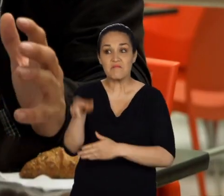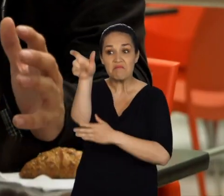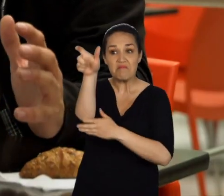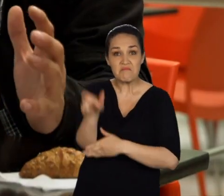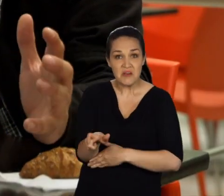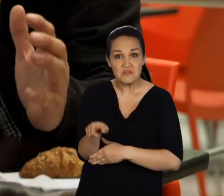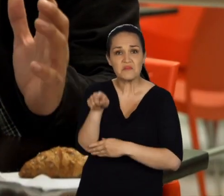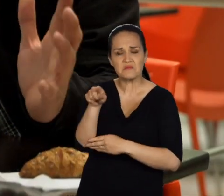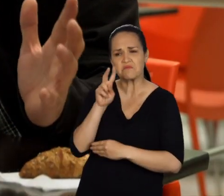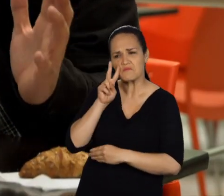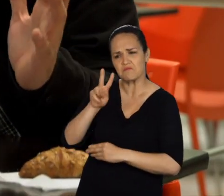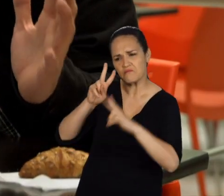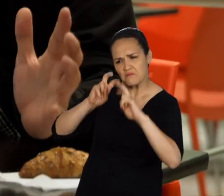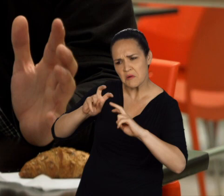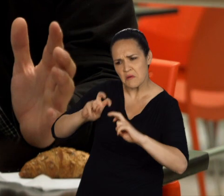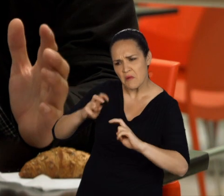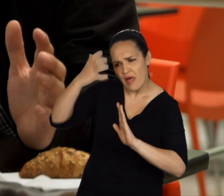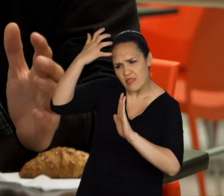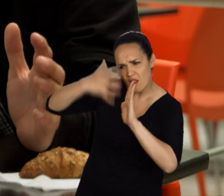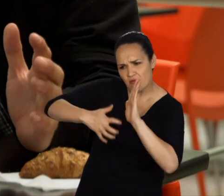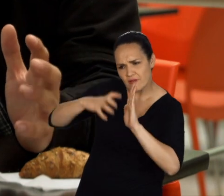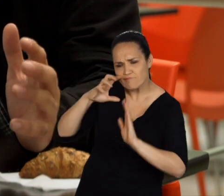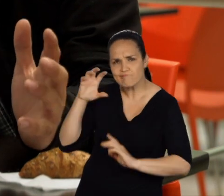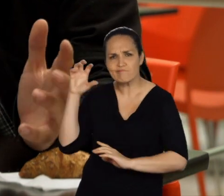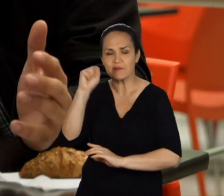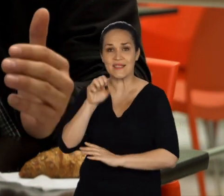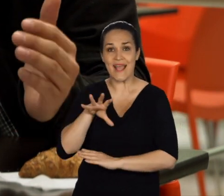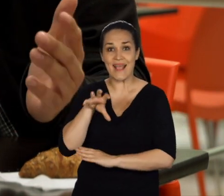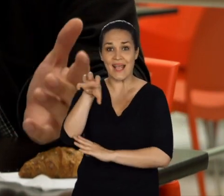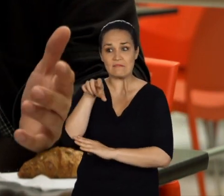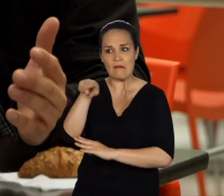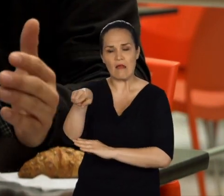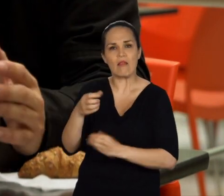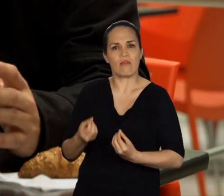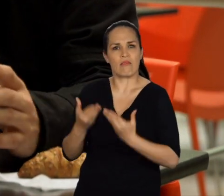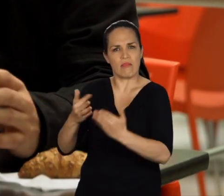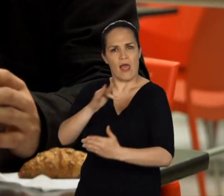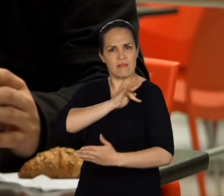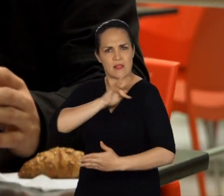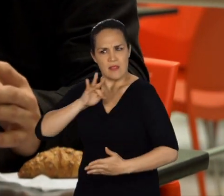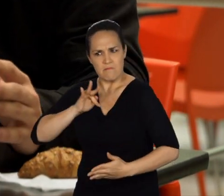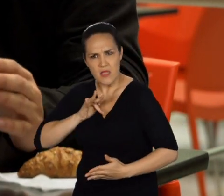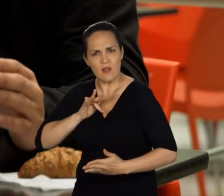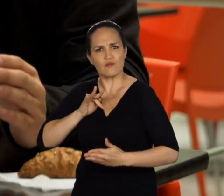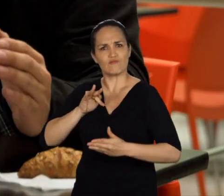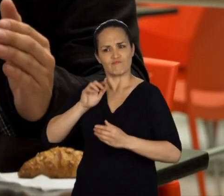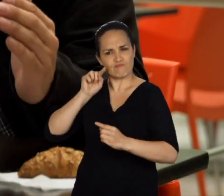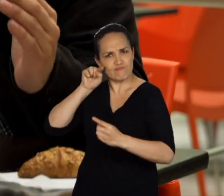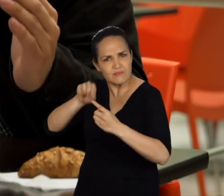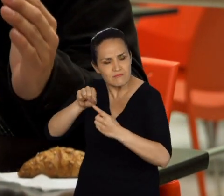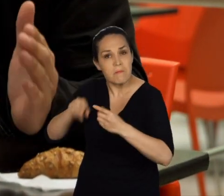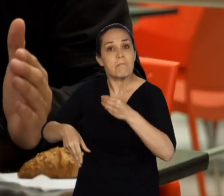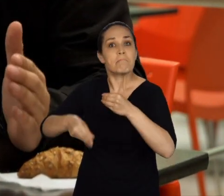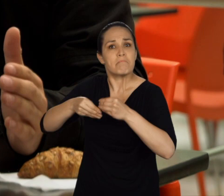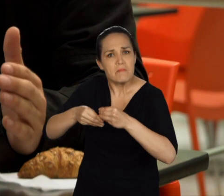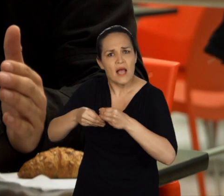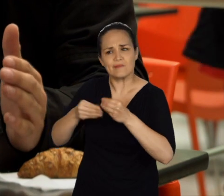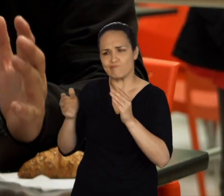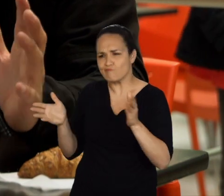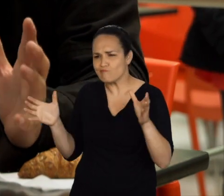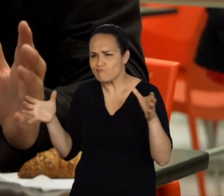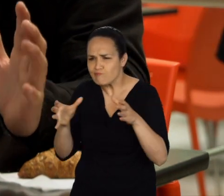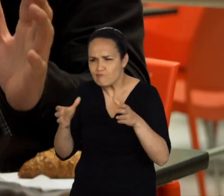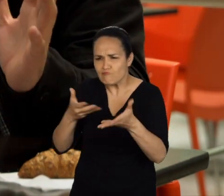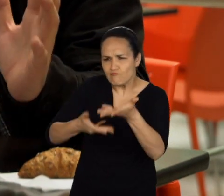Cuando una persona es diagnosticada con cáncer, no solo requiere de un tratamiento específico para tratarlo, sino contar con acompañamiento.